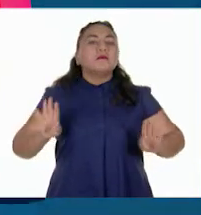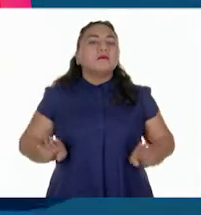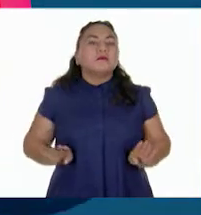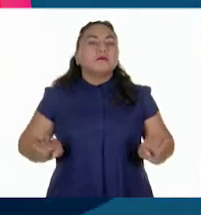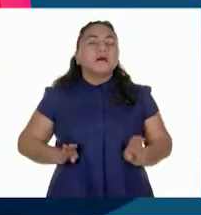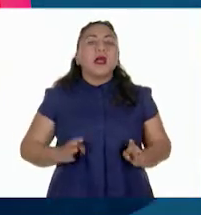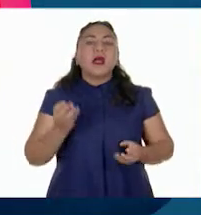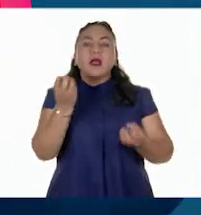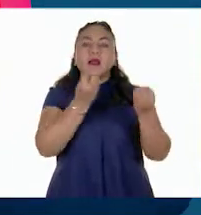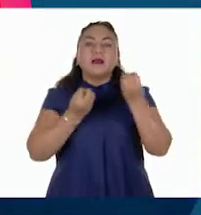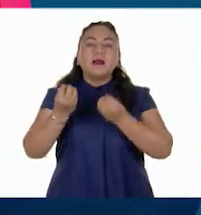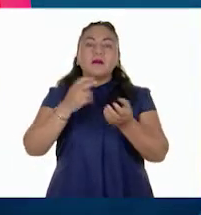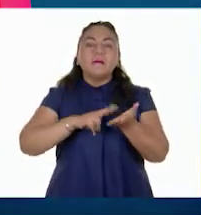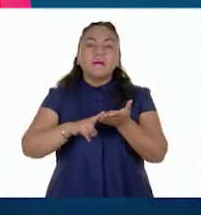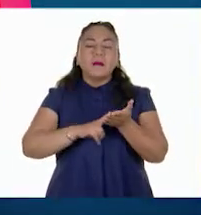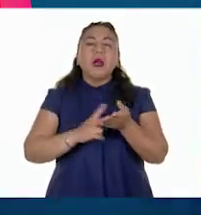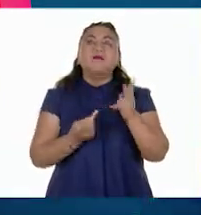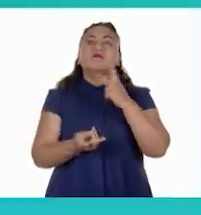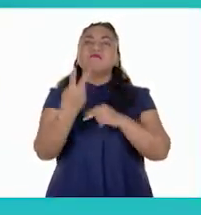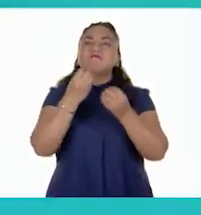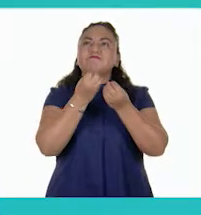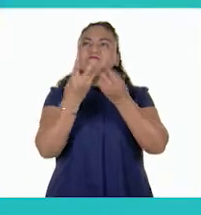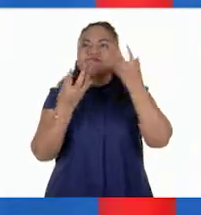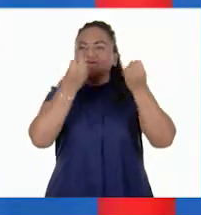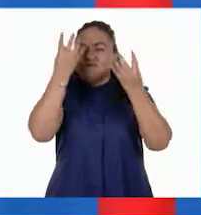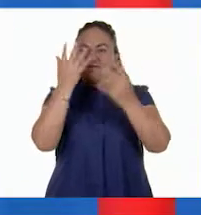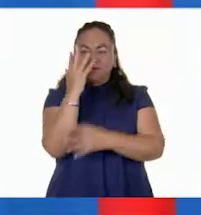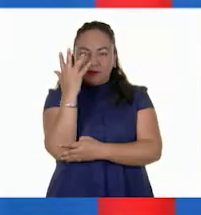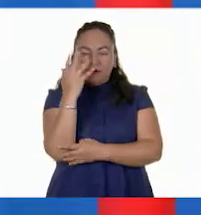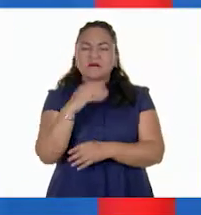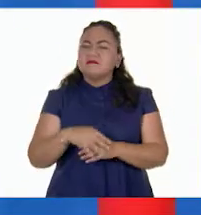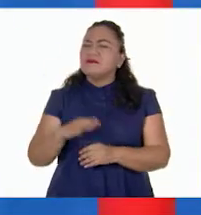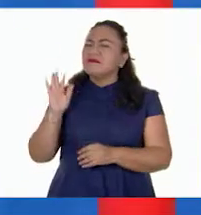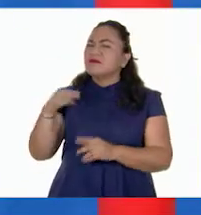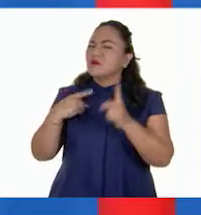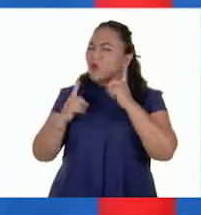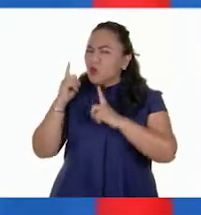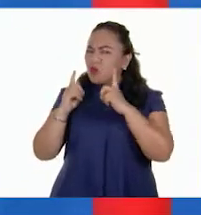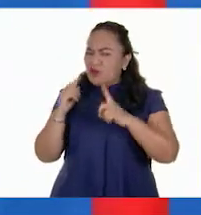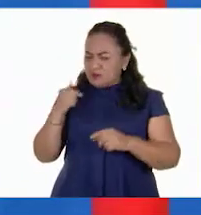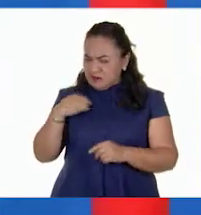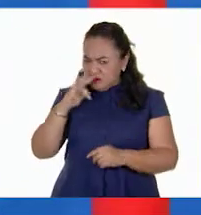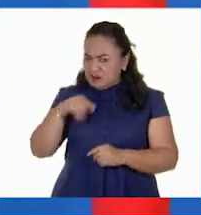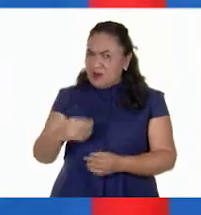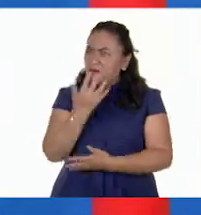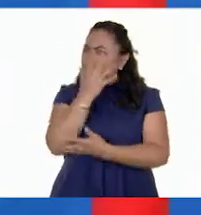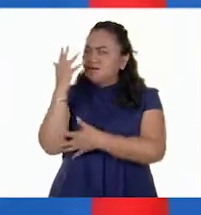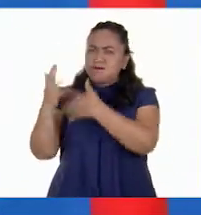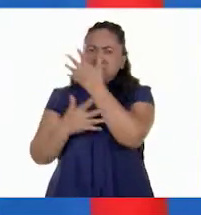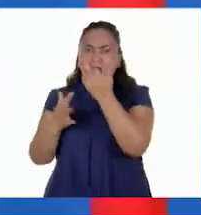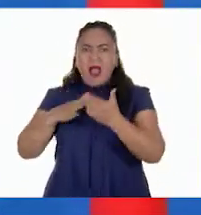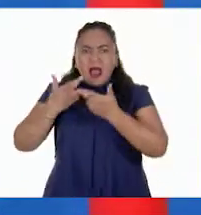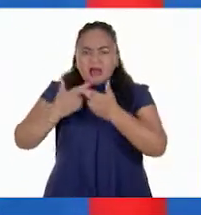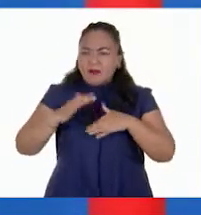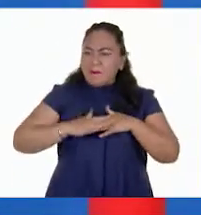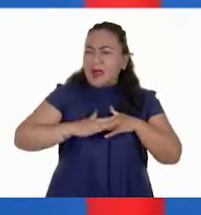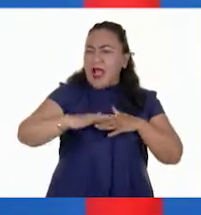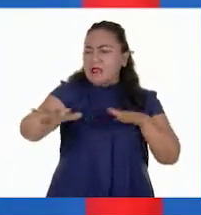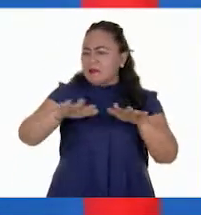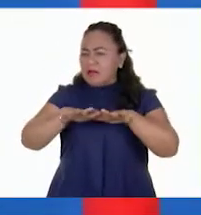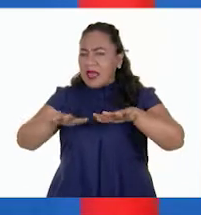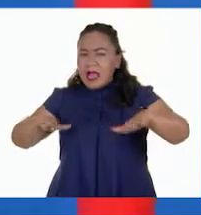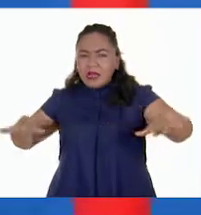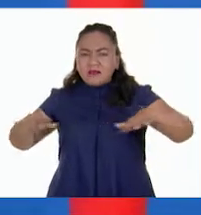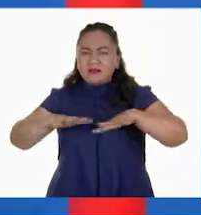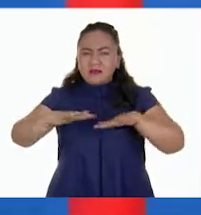Perdón, de producción. Maestro, tengo una duda. Si el cultivo de los olivos está tan extendido en España y el relieve,